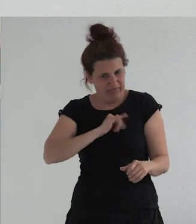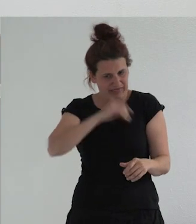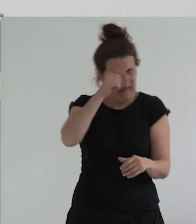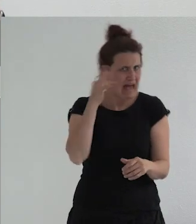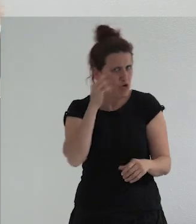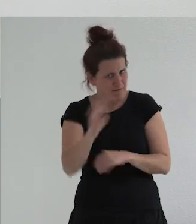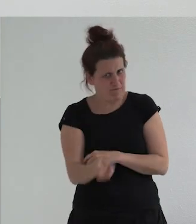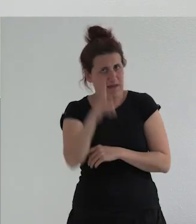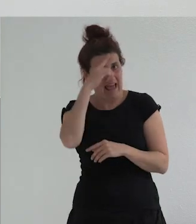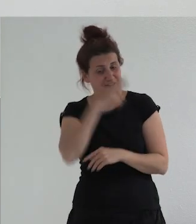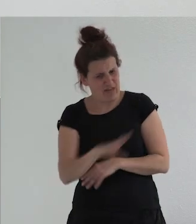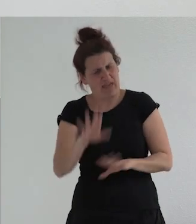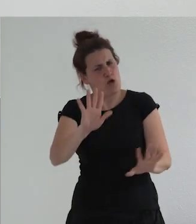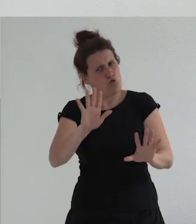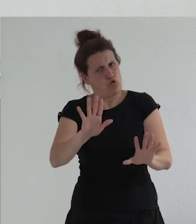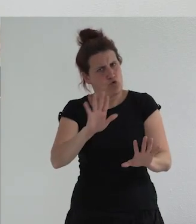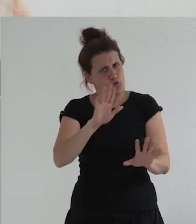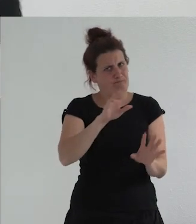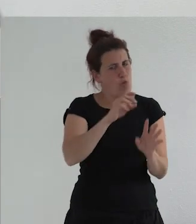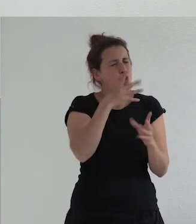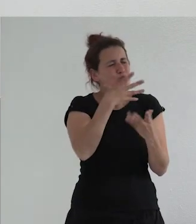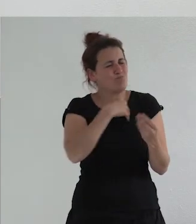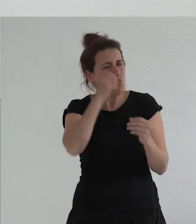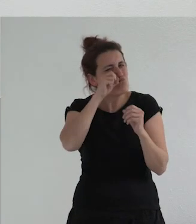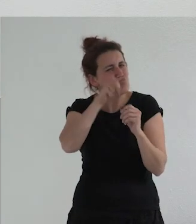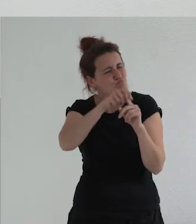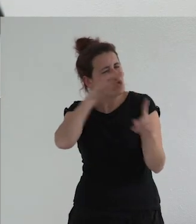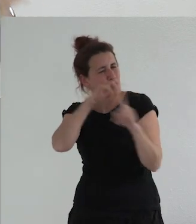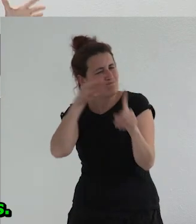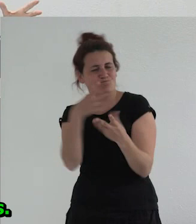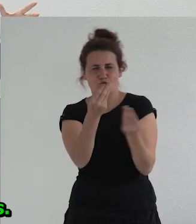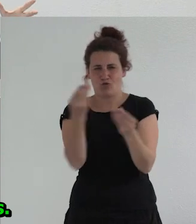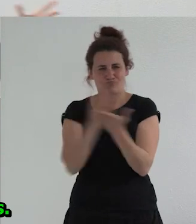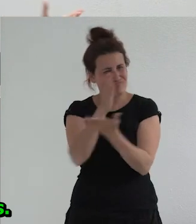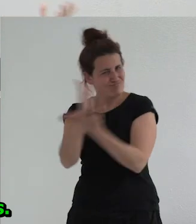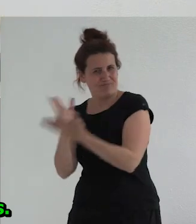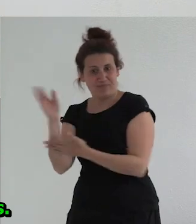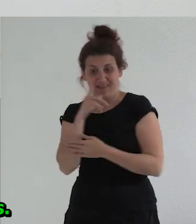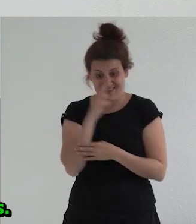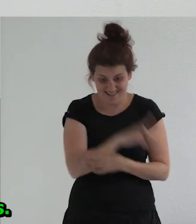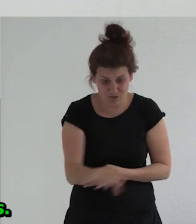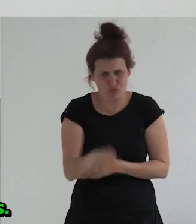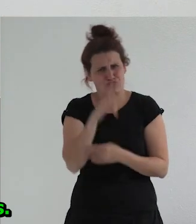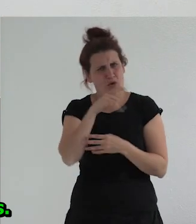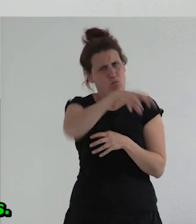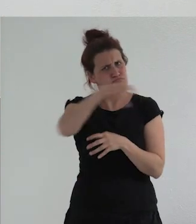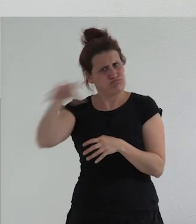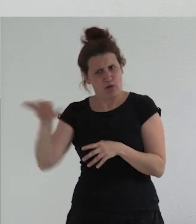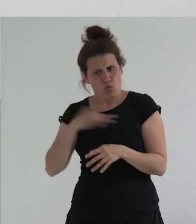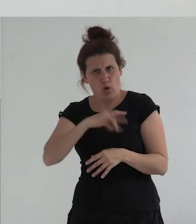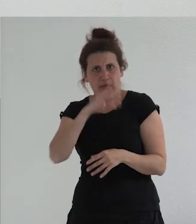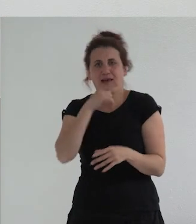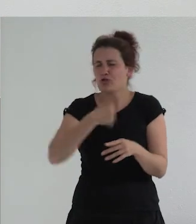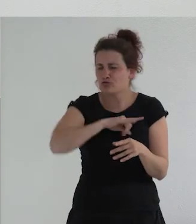que tendríamos que poder enfocarlo desde muchos lugares pero el enfoque de la transexualidad infantil ocupa tanto espacio que no podemos aportar otras aproximaciones